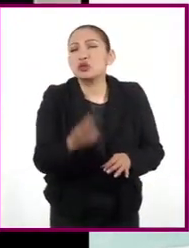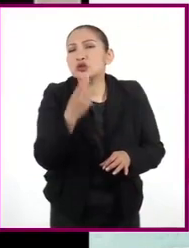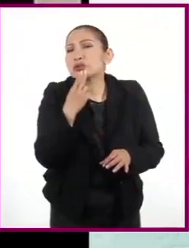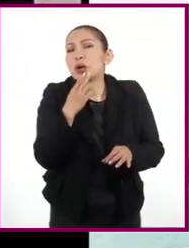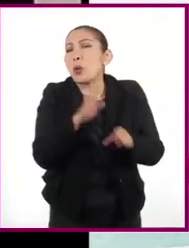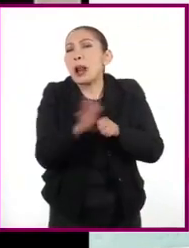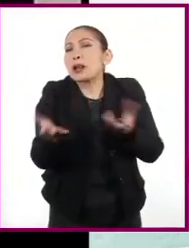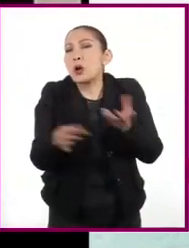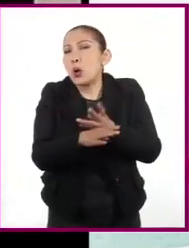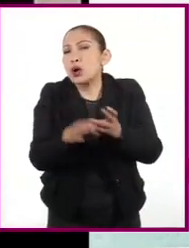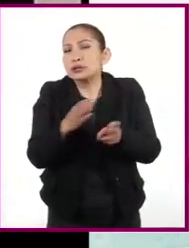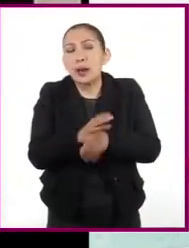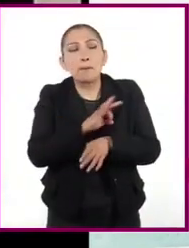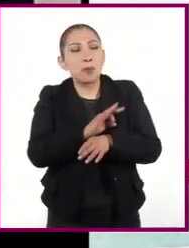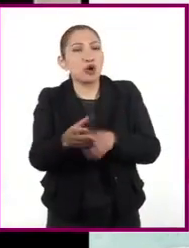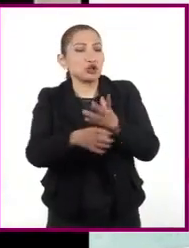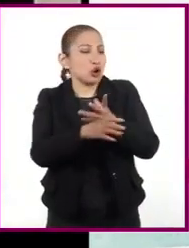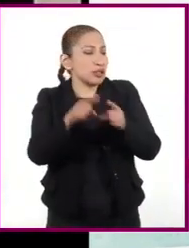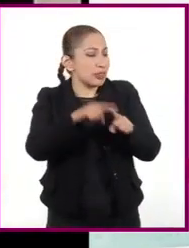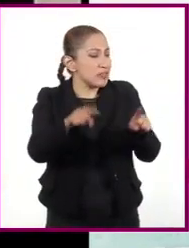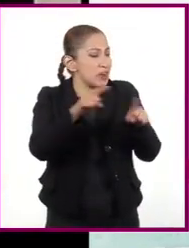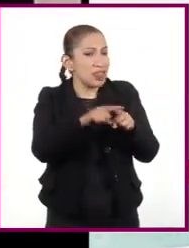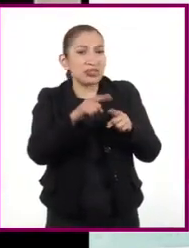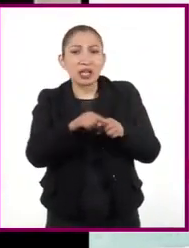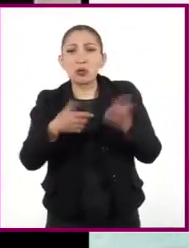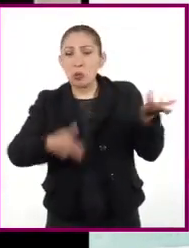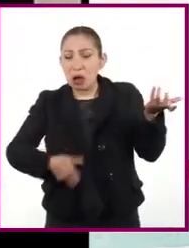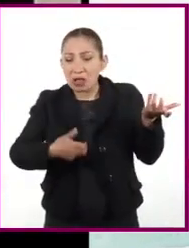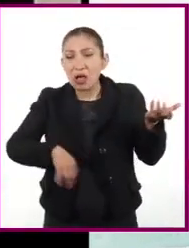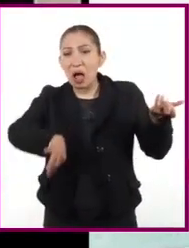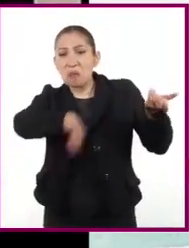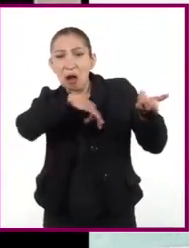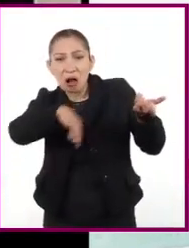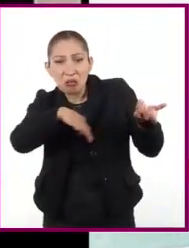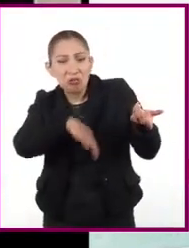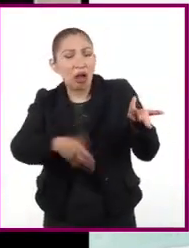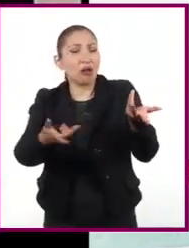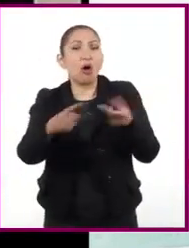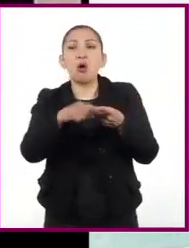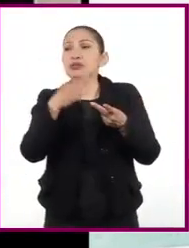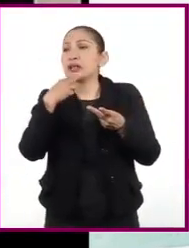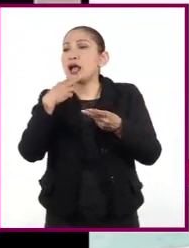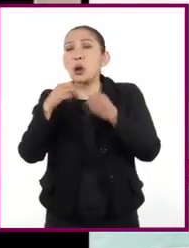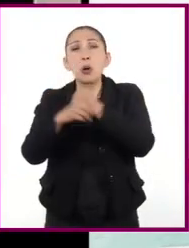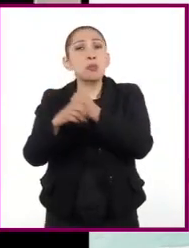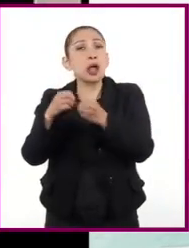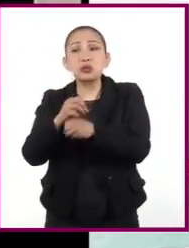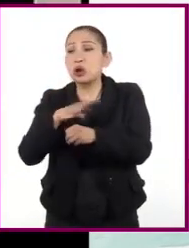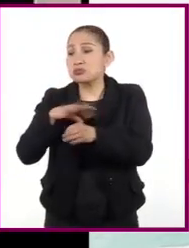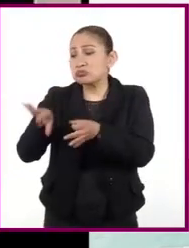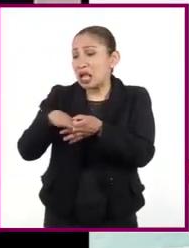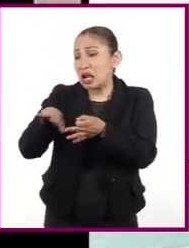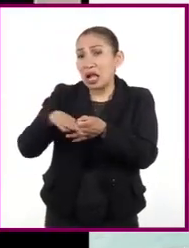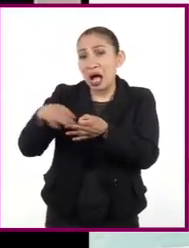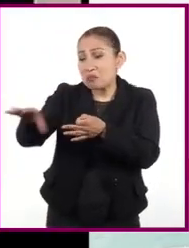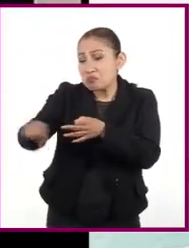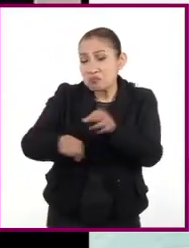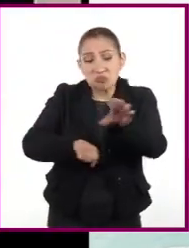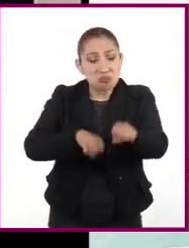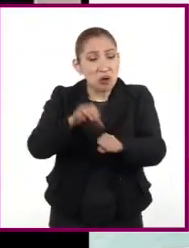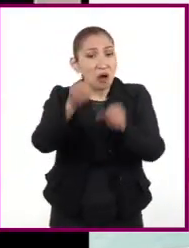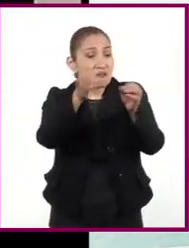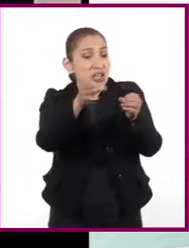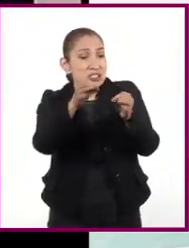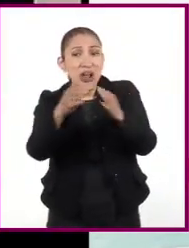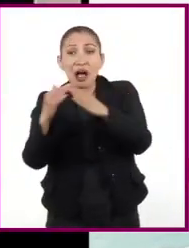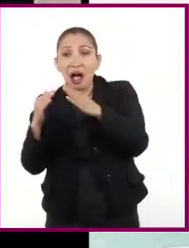utilizar? Bueno, podemos utilizar instrumentos convencionales como guitarra, violín y demás. Podemos usar objetos que estén a nuestro alcance de la